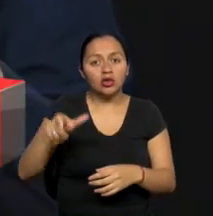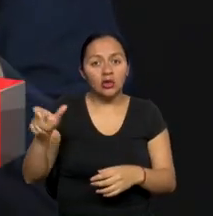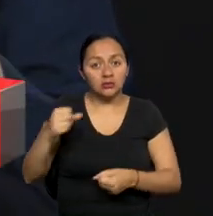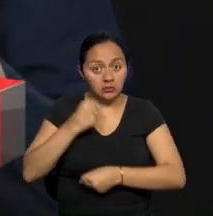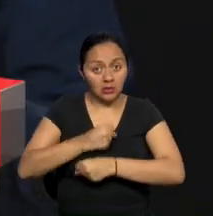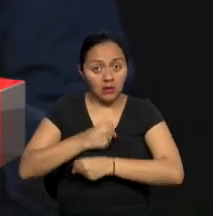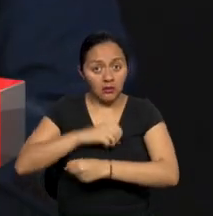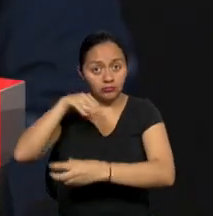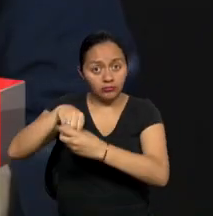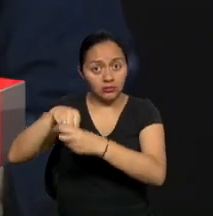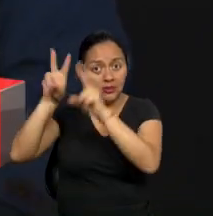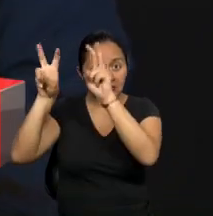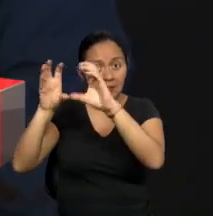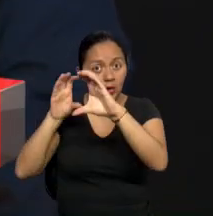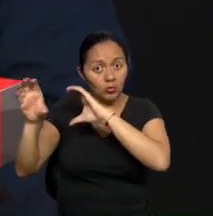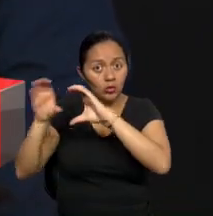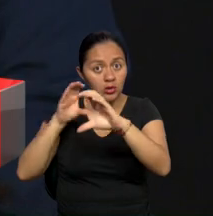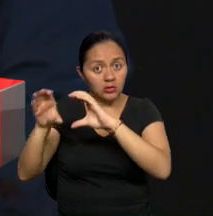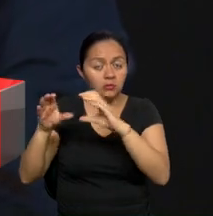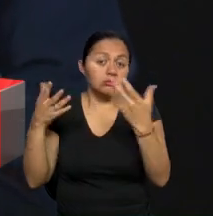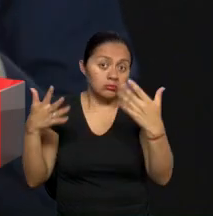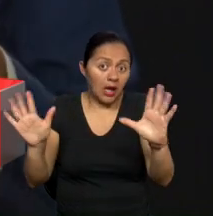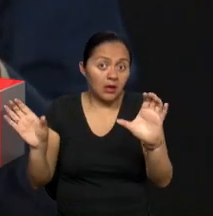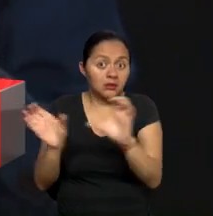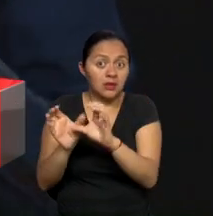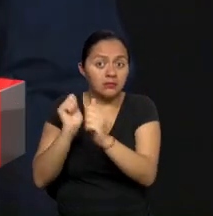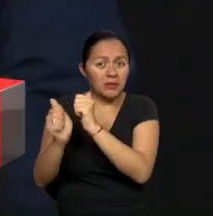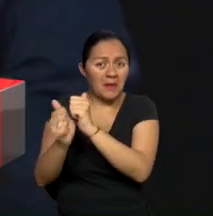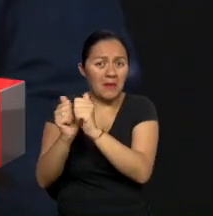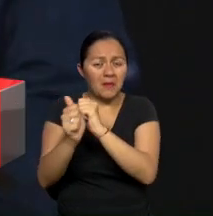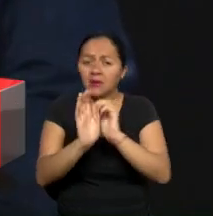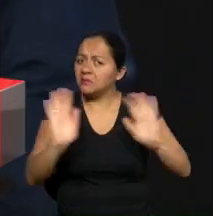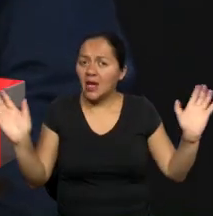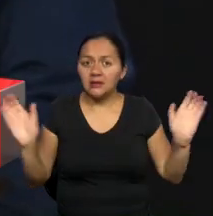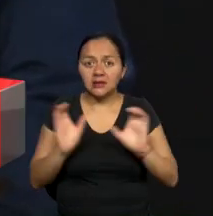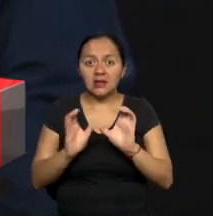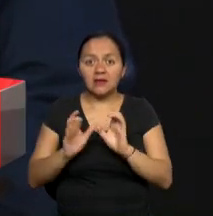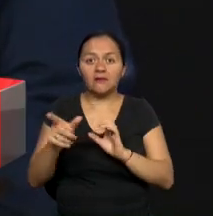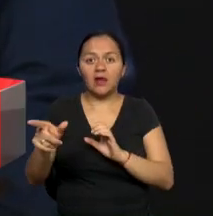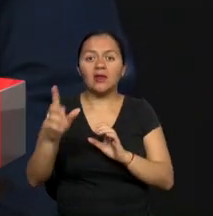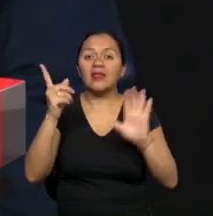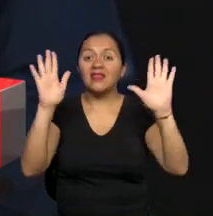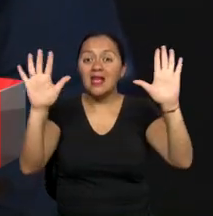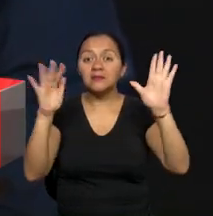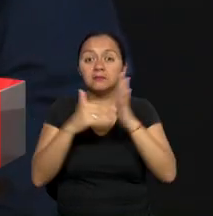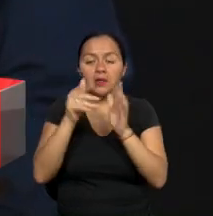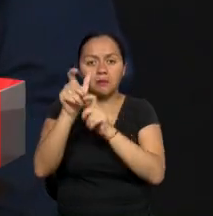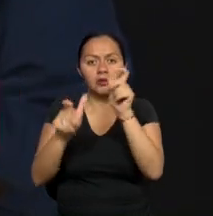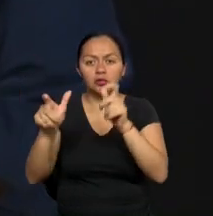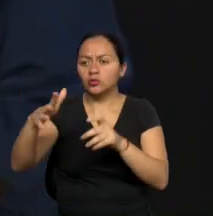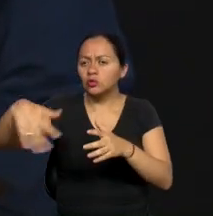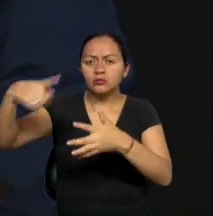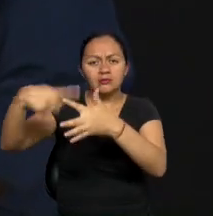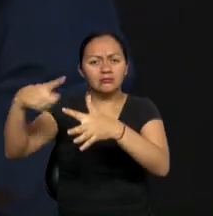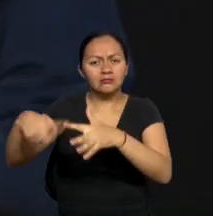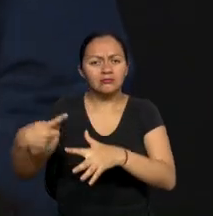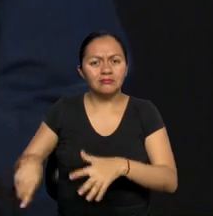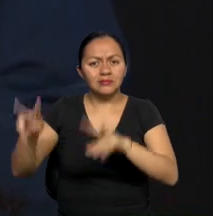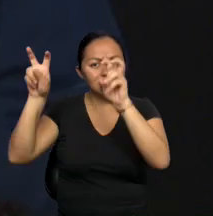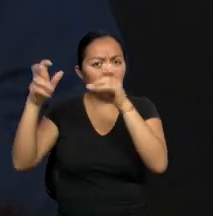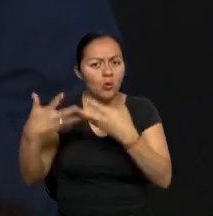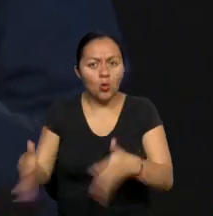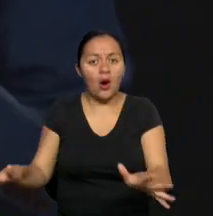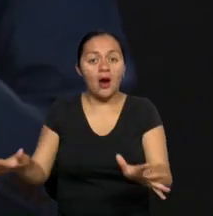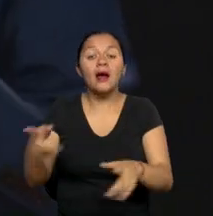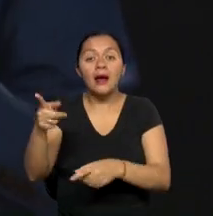comunicación, que ya se encuentran certificadas. Entonces, primero dignifica esa labor que ha venido realizando ese ecuatoriano